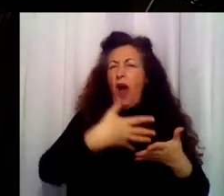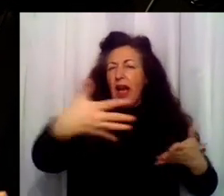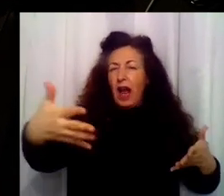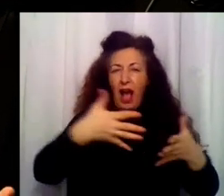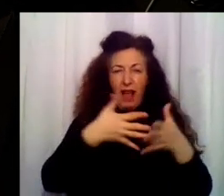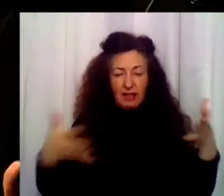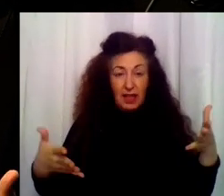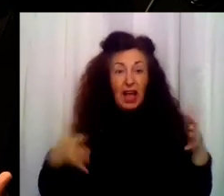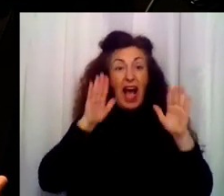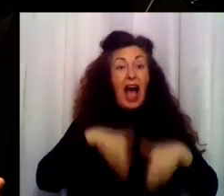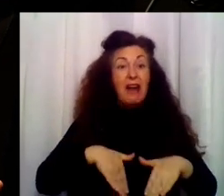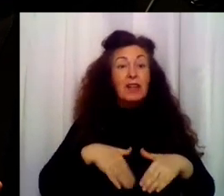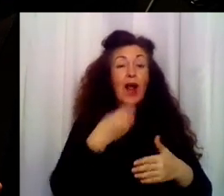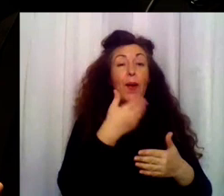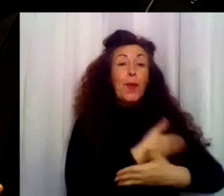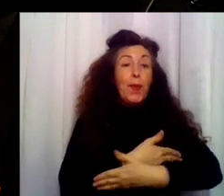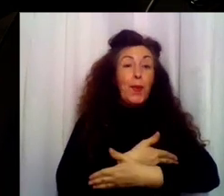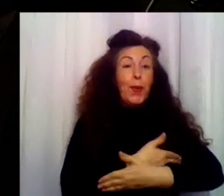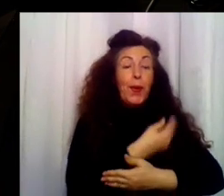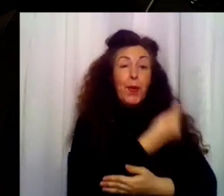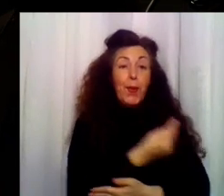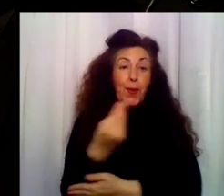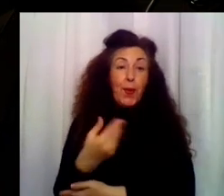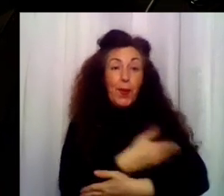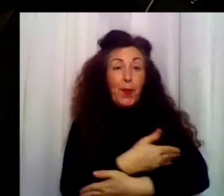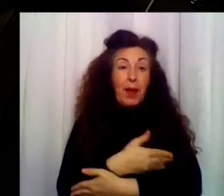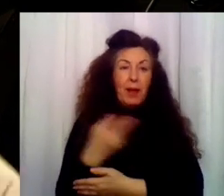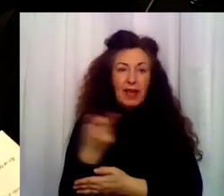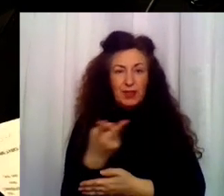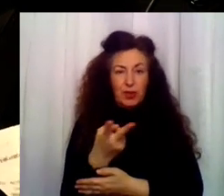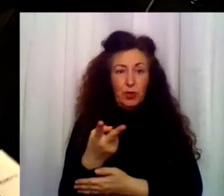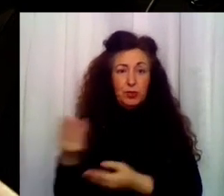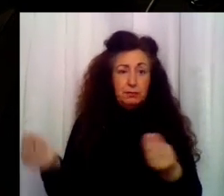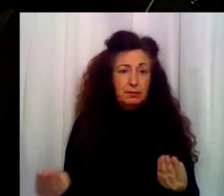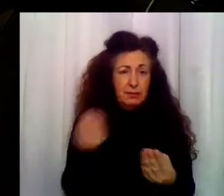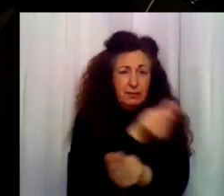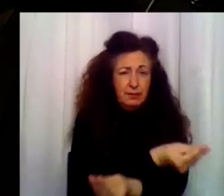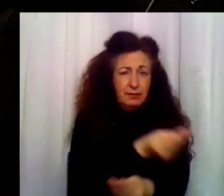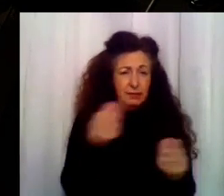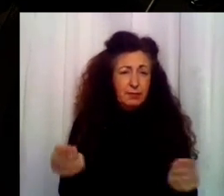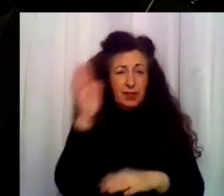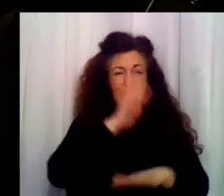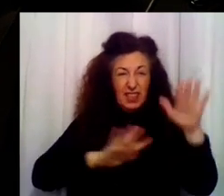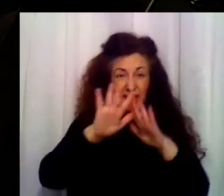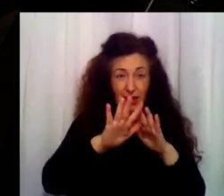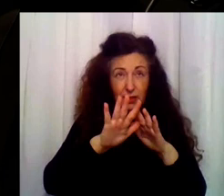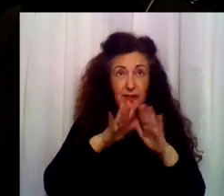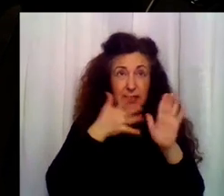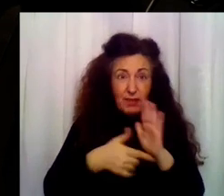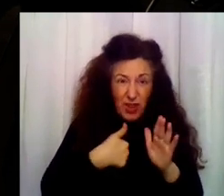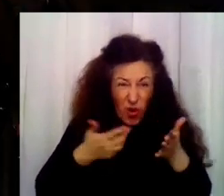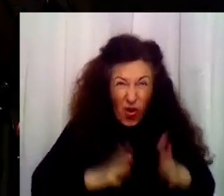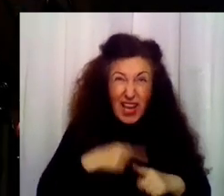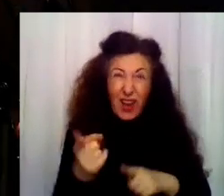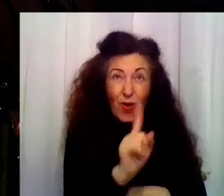se hicieron un lío con los dos bebés. Que igual no soy vuestro hijo. Mío, sí. Ahora